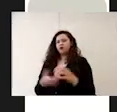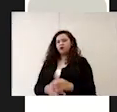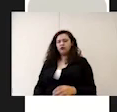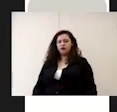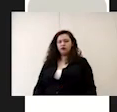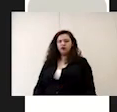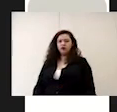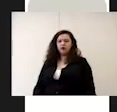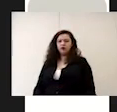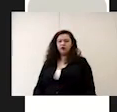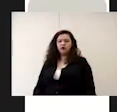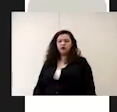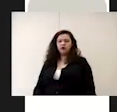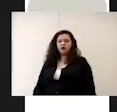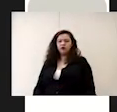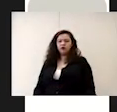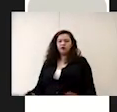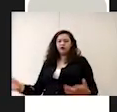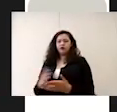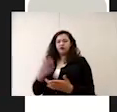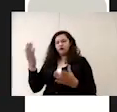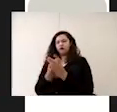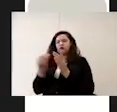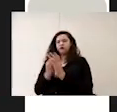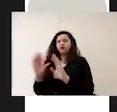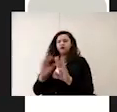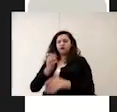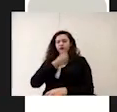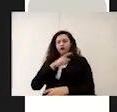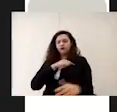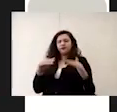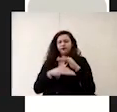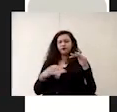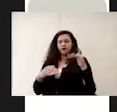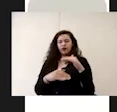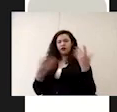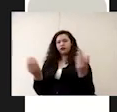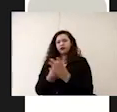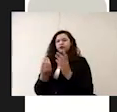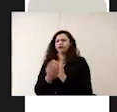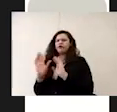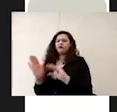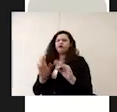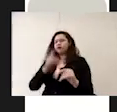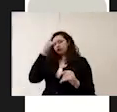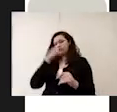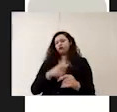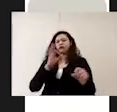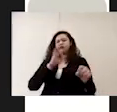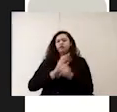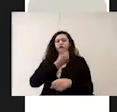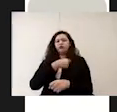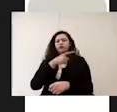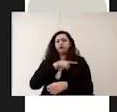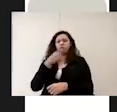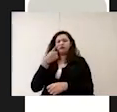además se revisó el curso de capacitación de saneamiento básico el curso de capacitación para la protección a la salud de los